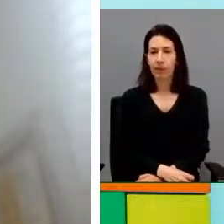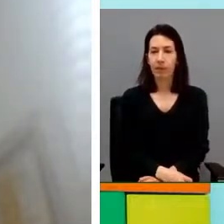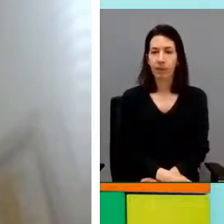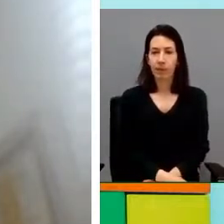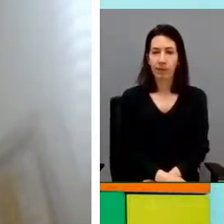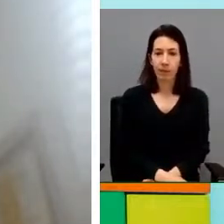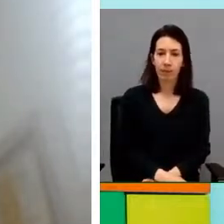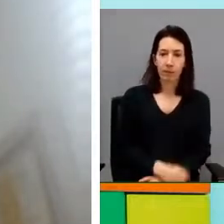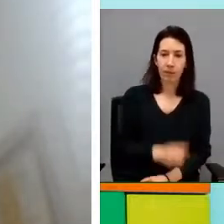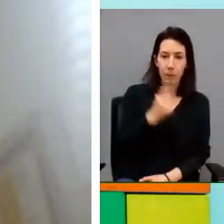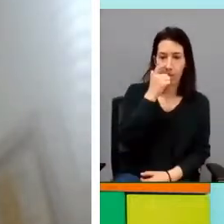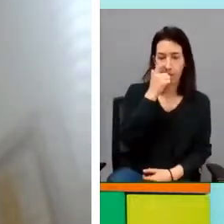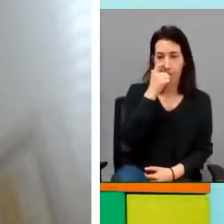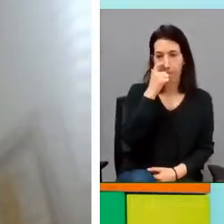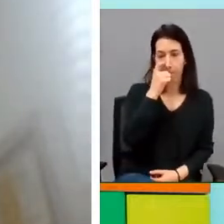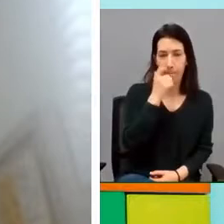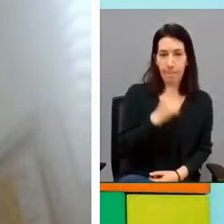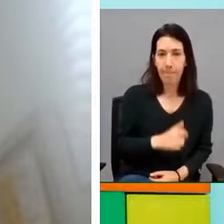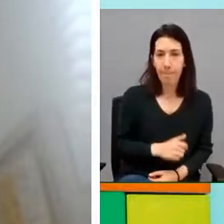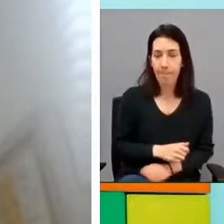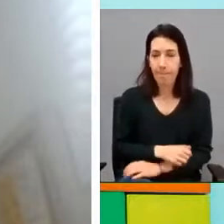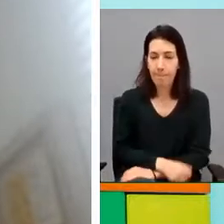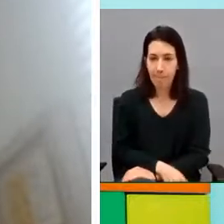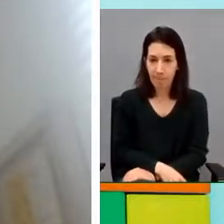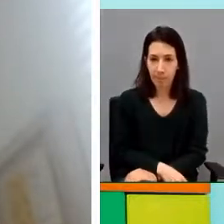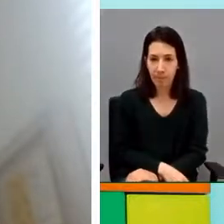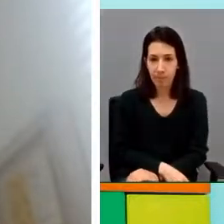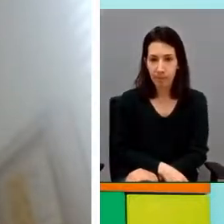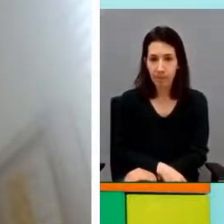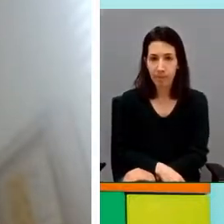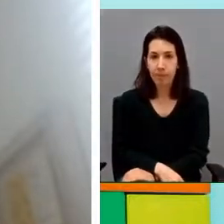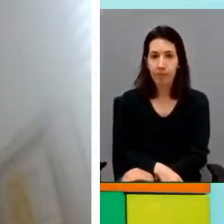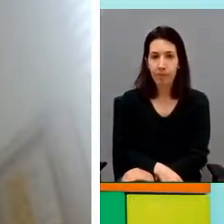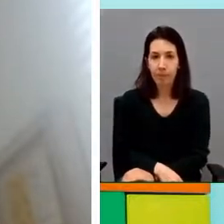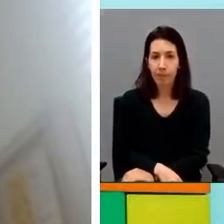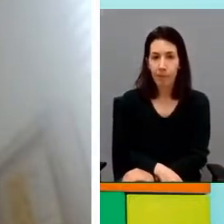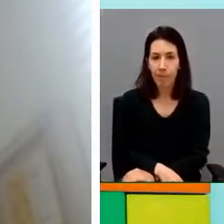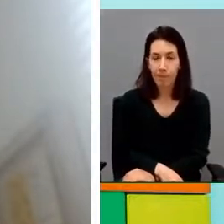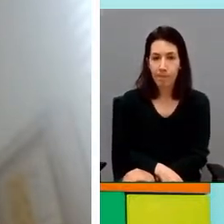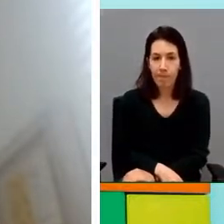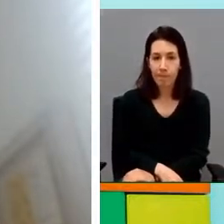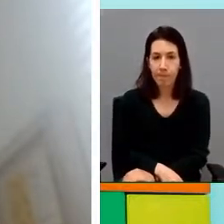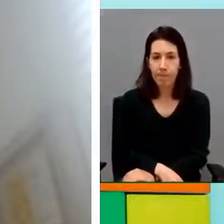Perdón, puedo pasar. Vale, ya está.